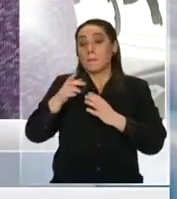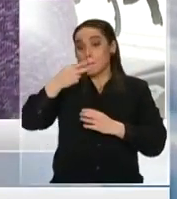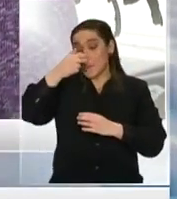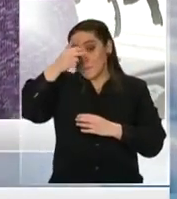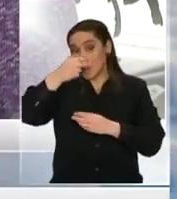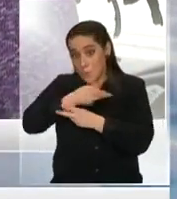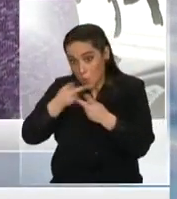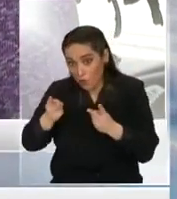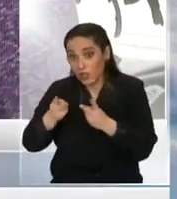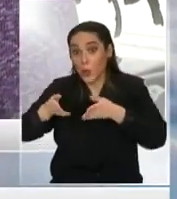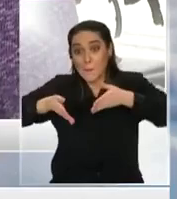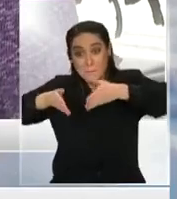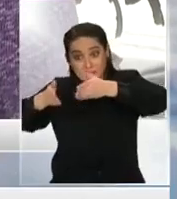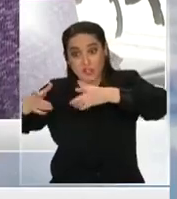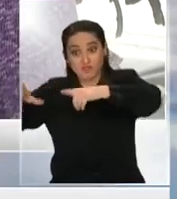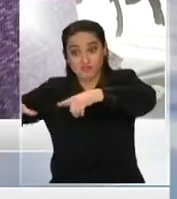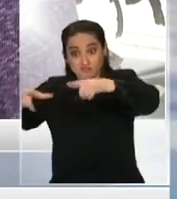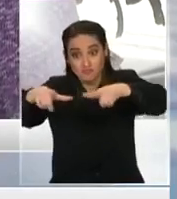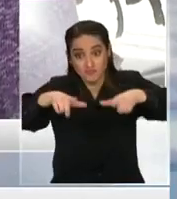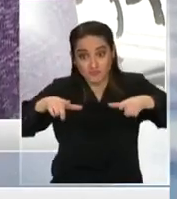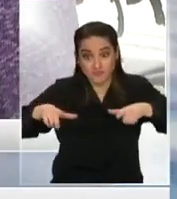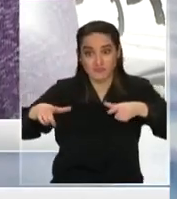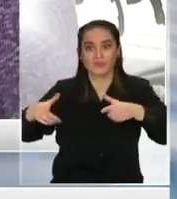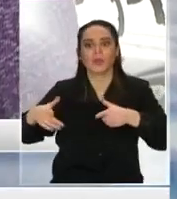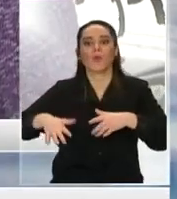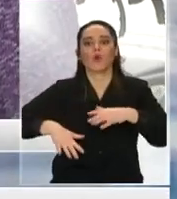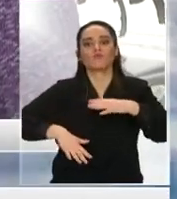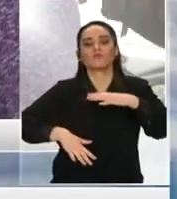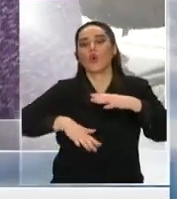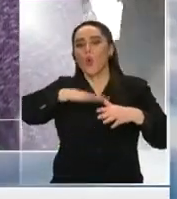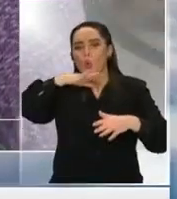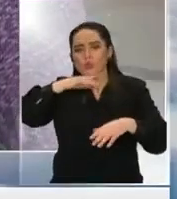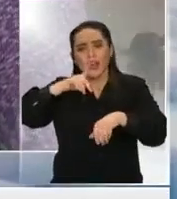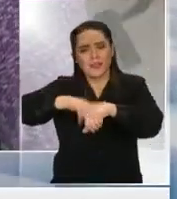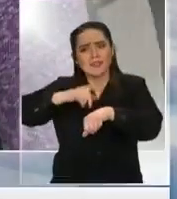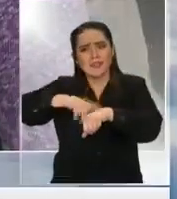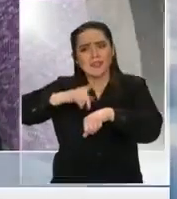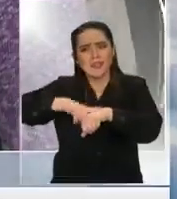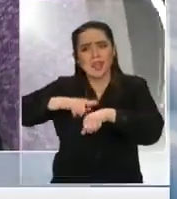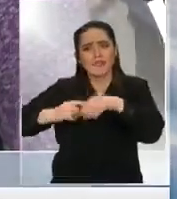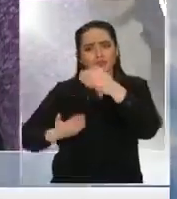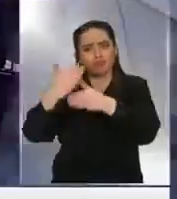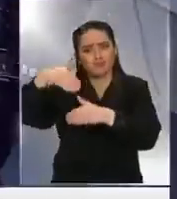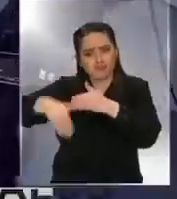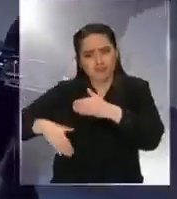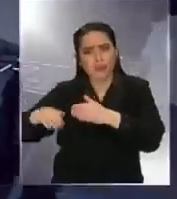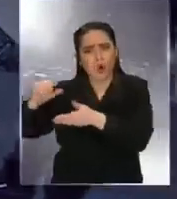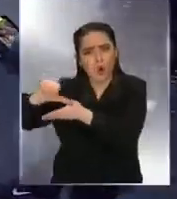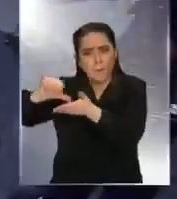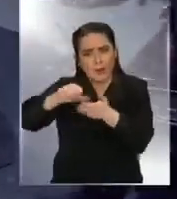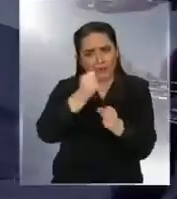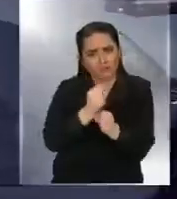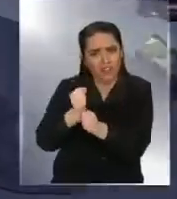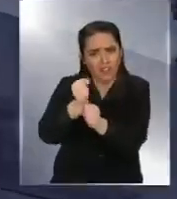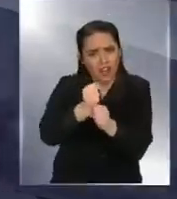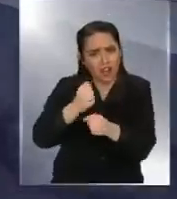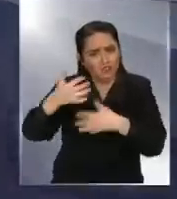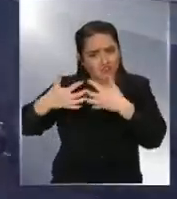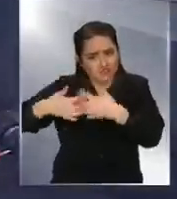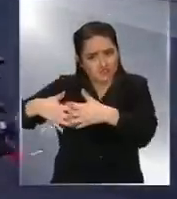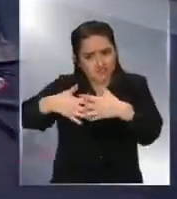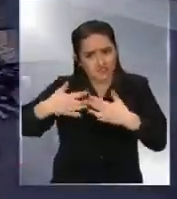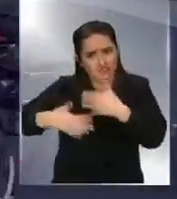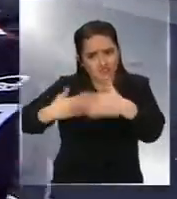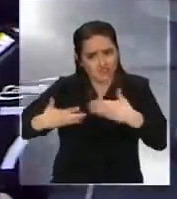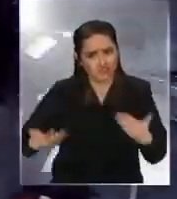se ocupen para que esto no suceda María Teresa un beso grande muchas gracias gracias María Teresa gracias Claudito Daniel por acá es muy